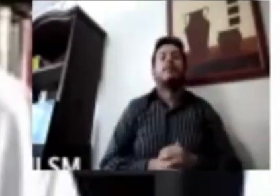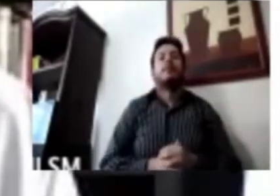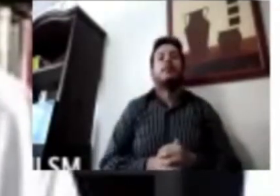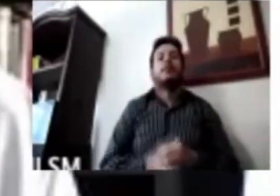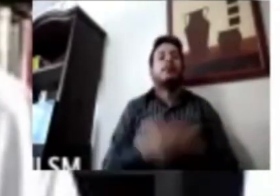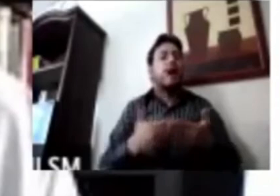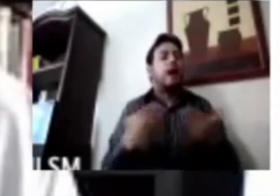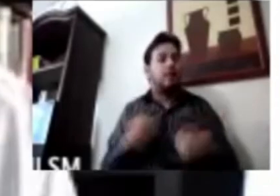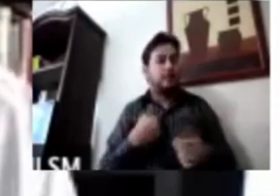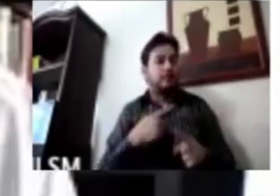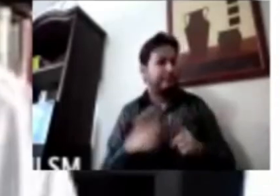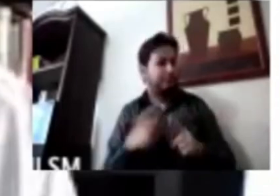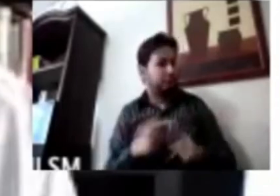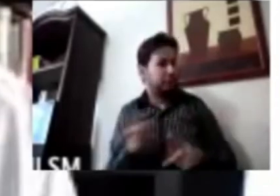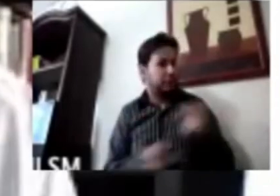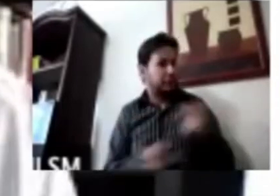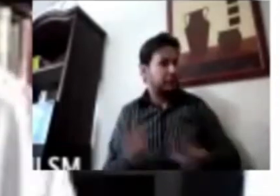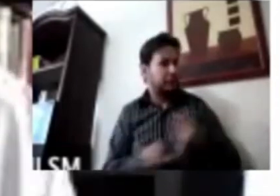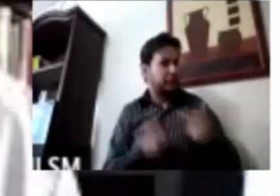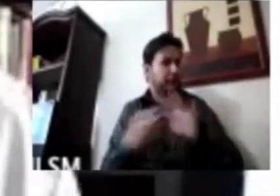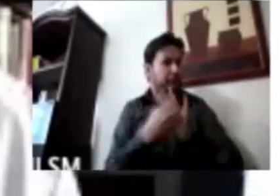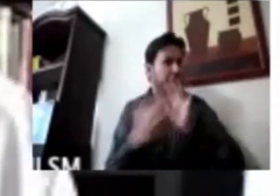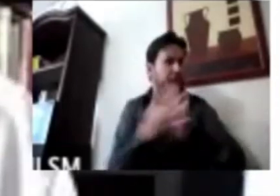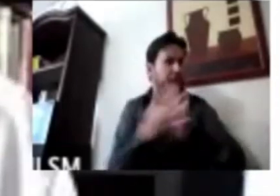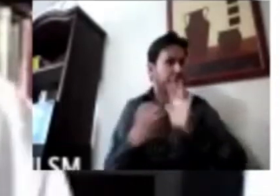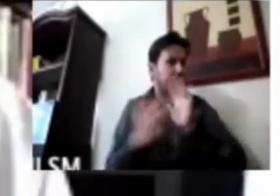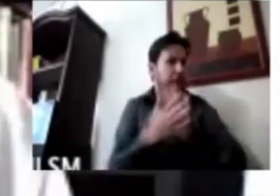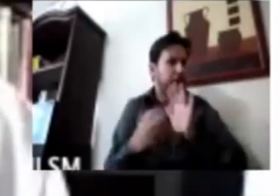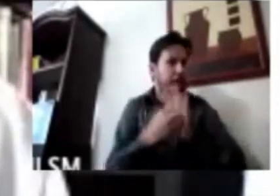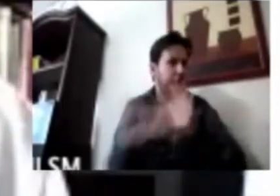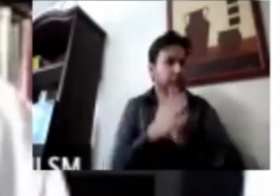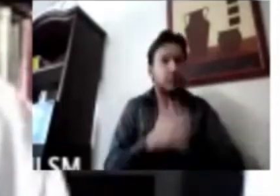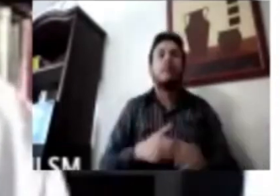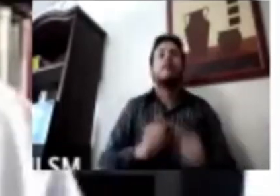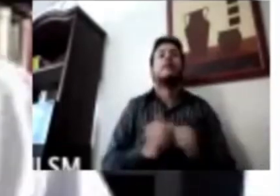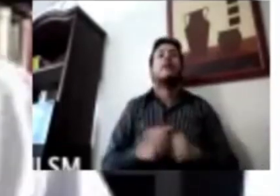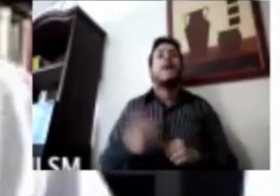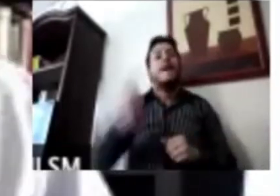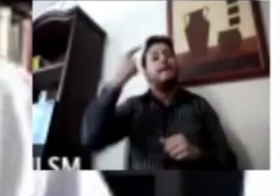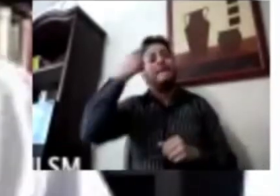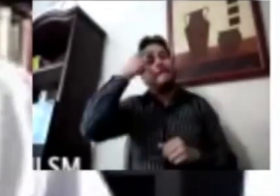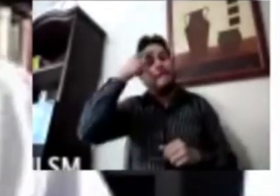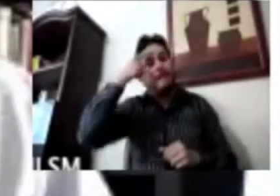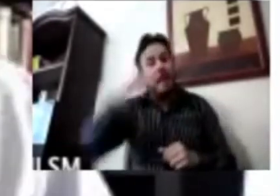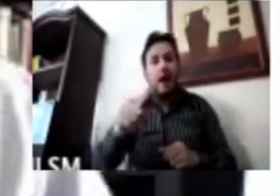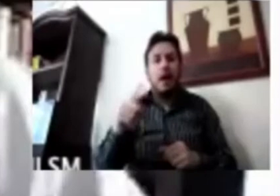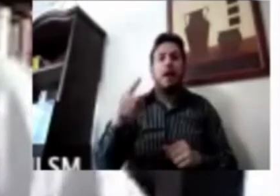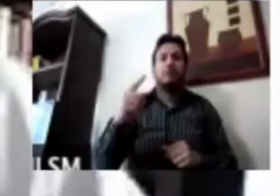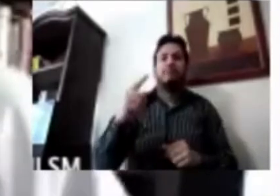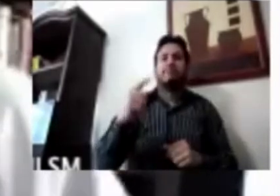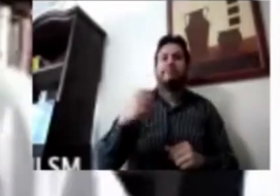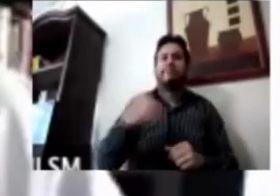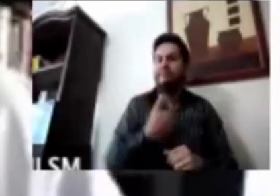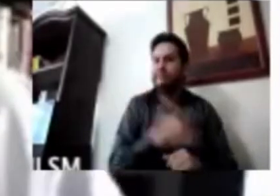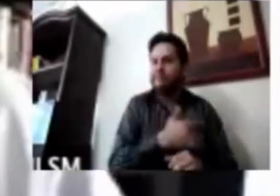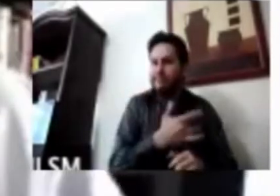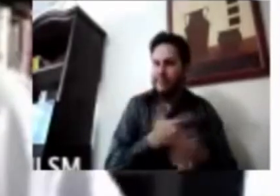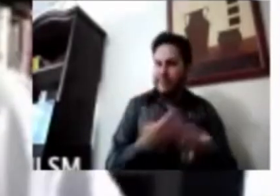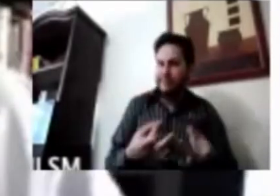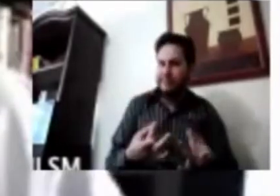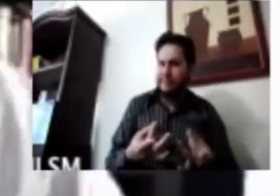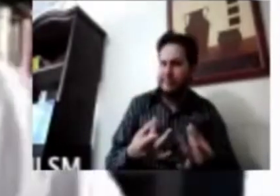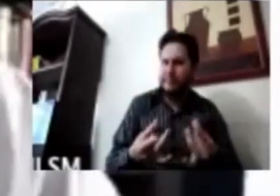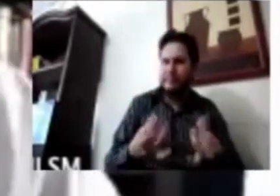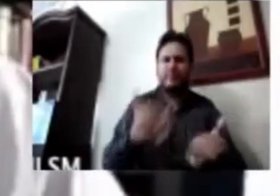de preguntas que nos plantearon para ser lo más, pues lo más eficiente posible en cuanto al